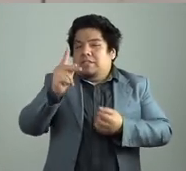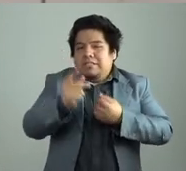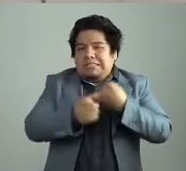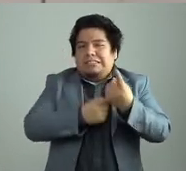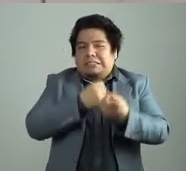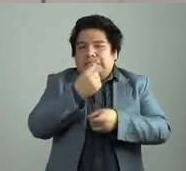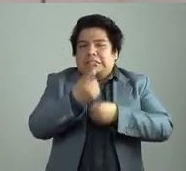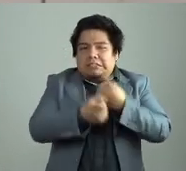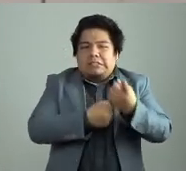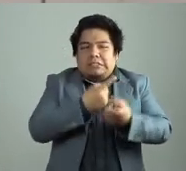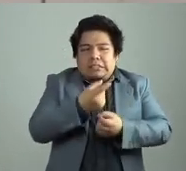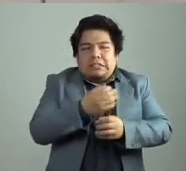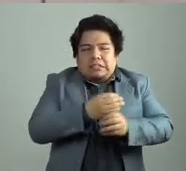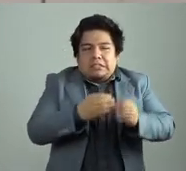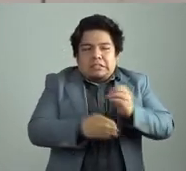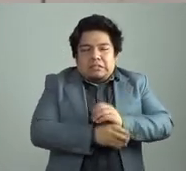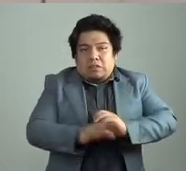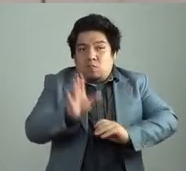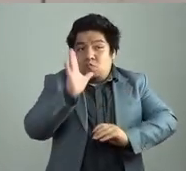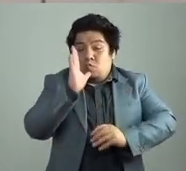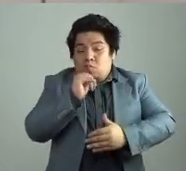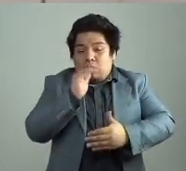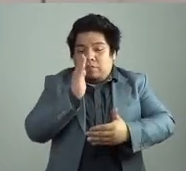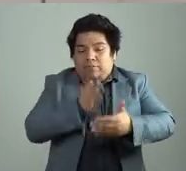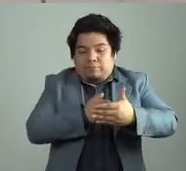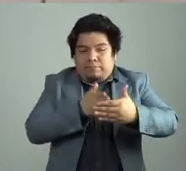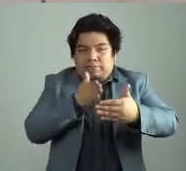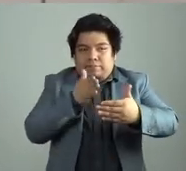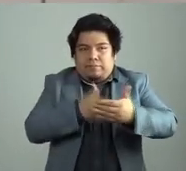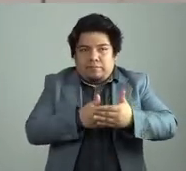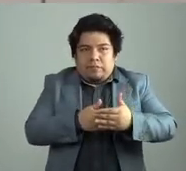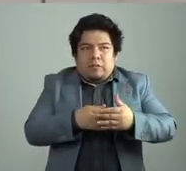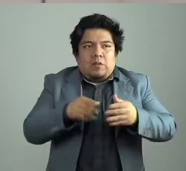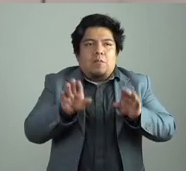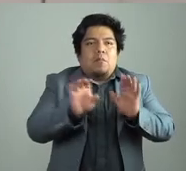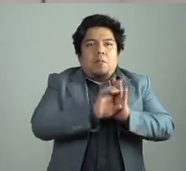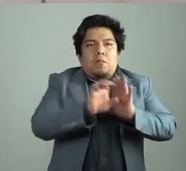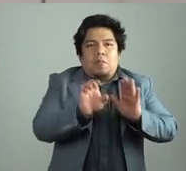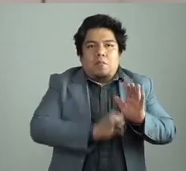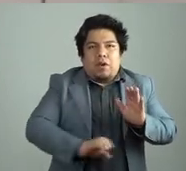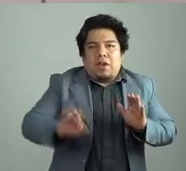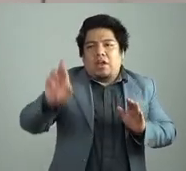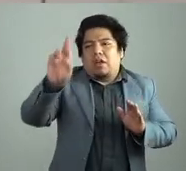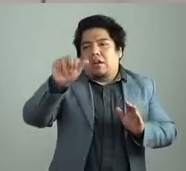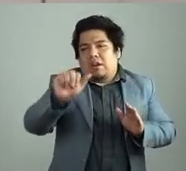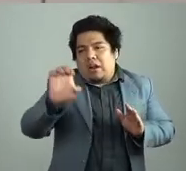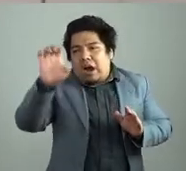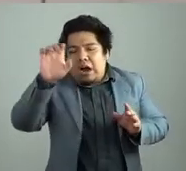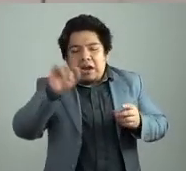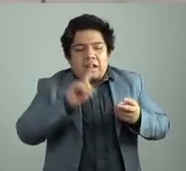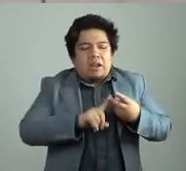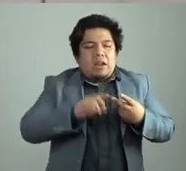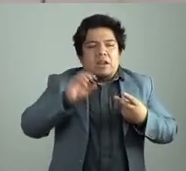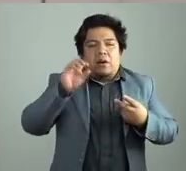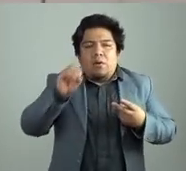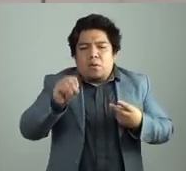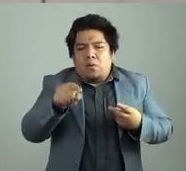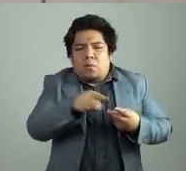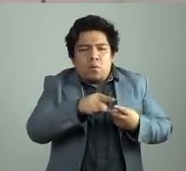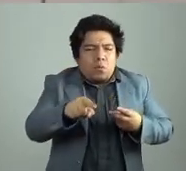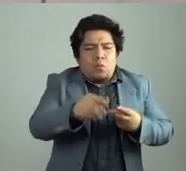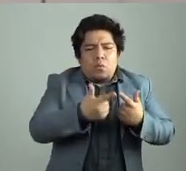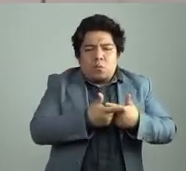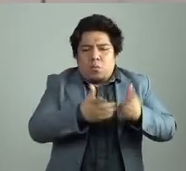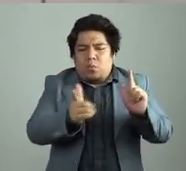constante, ¿no? Es como que todo el tiempo, sea la academia, sea un grupo de lectores, etcétera, ¿no? Que tratan siempre como de